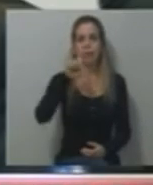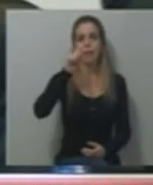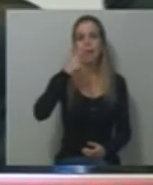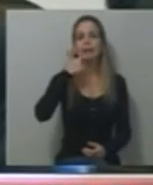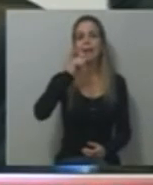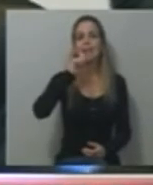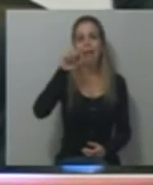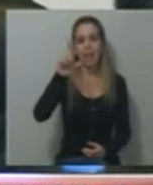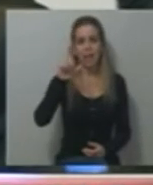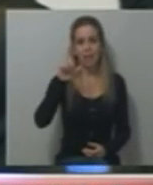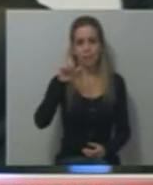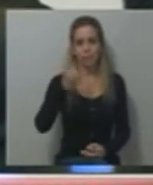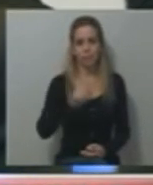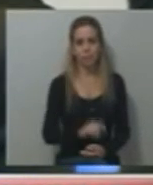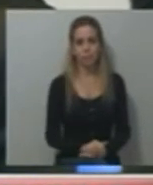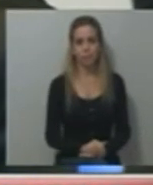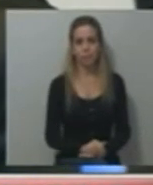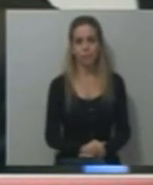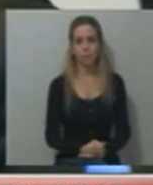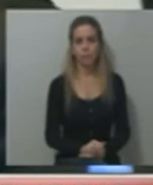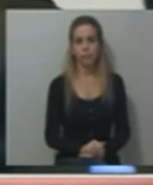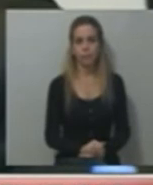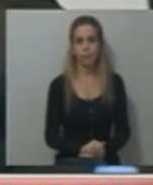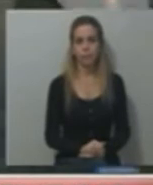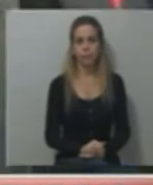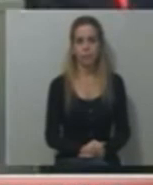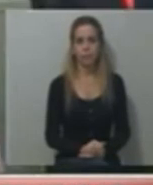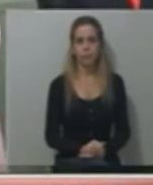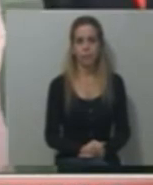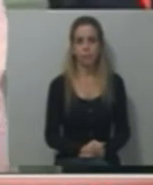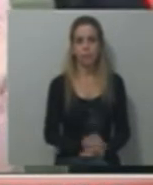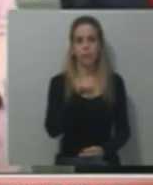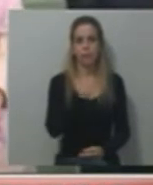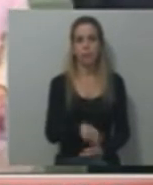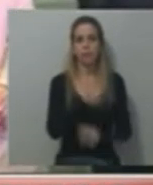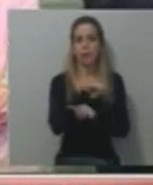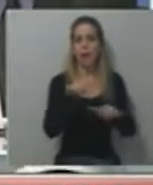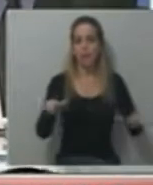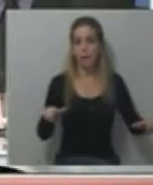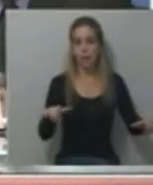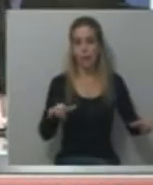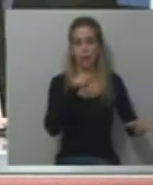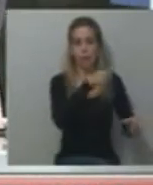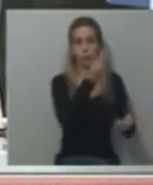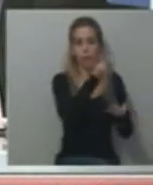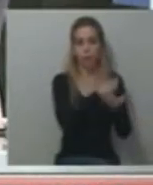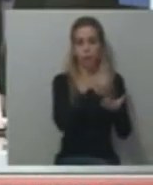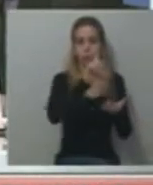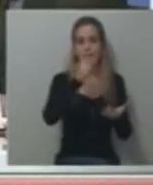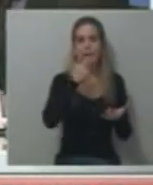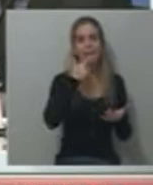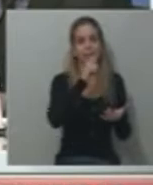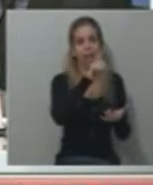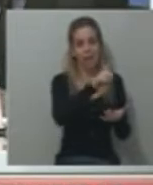Sí, pero todos tuvieron poca eficacia. Claro, pero ahora llega un duro en medio de la campaña y apoyado. A ver, hay muchas explicaciones